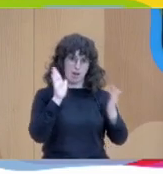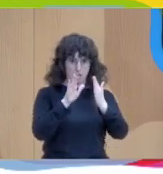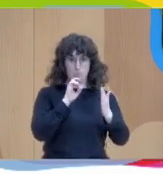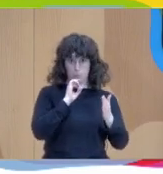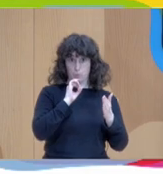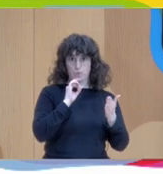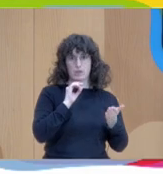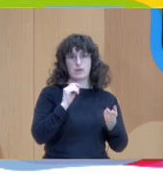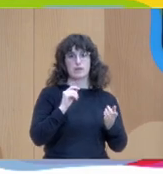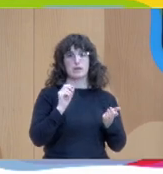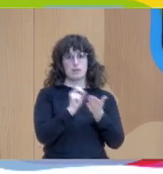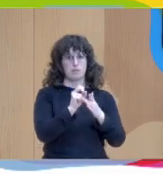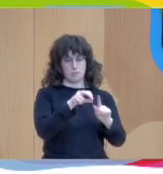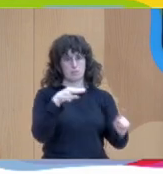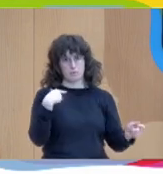dialógico se trabaja ¿no?